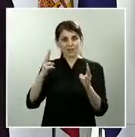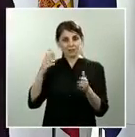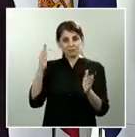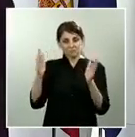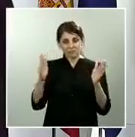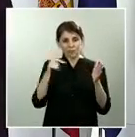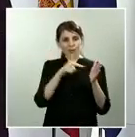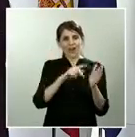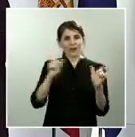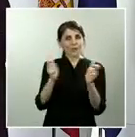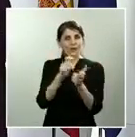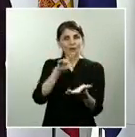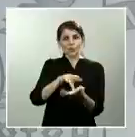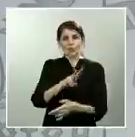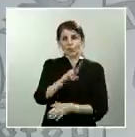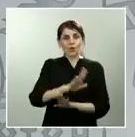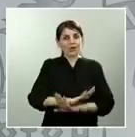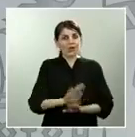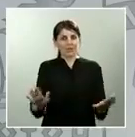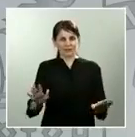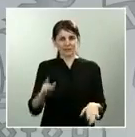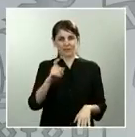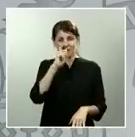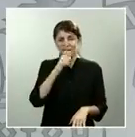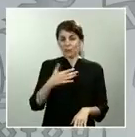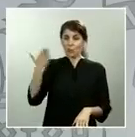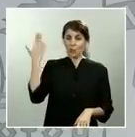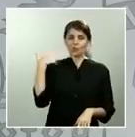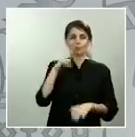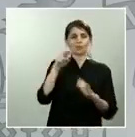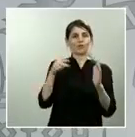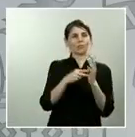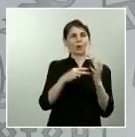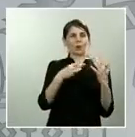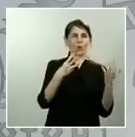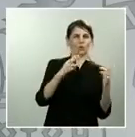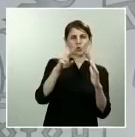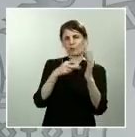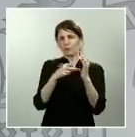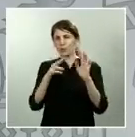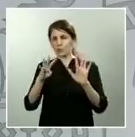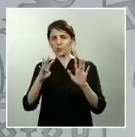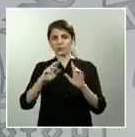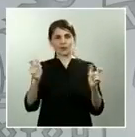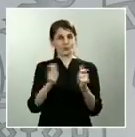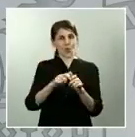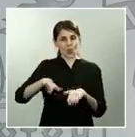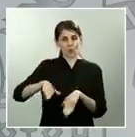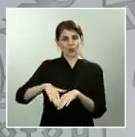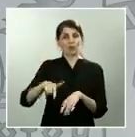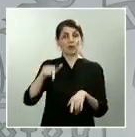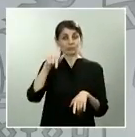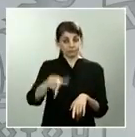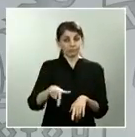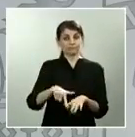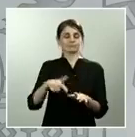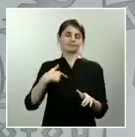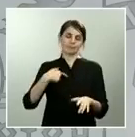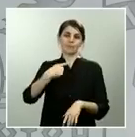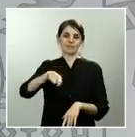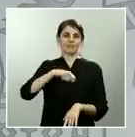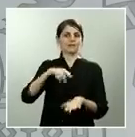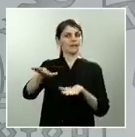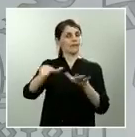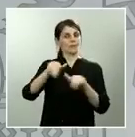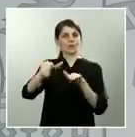desde el año 2009. El propio presidente trasladó su intención de convocar este encuentro cada quince días, es